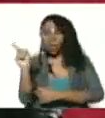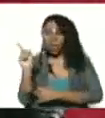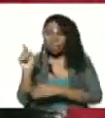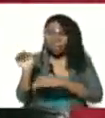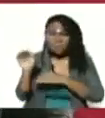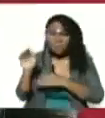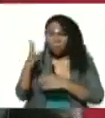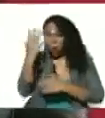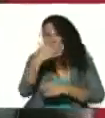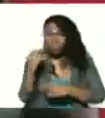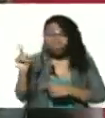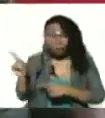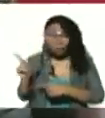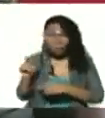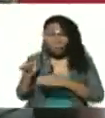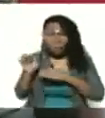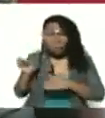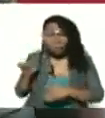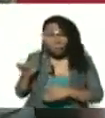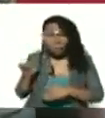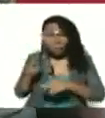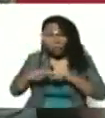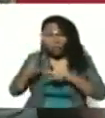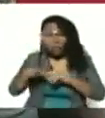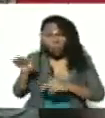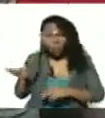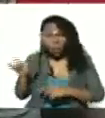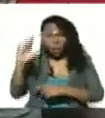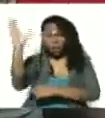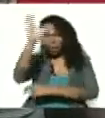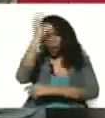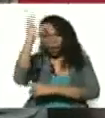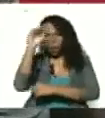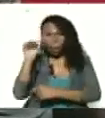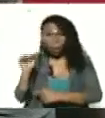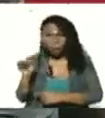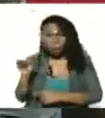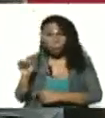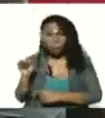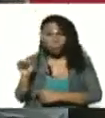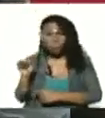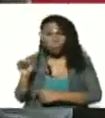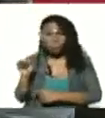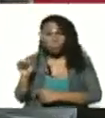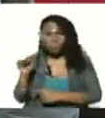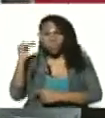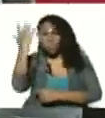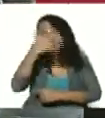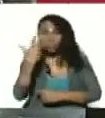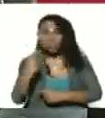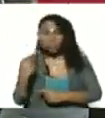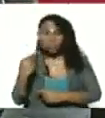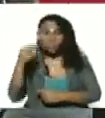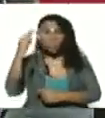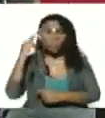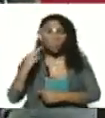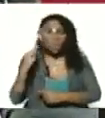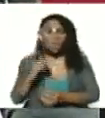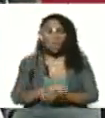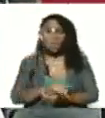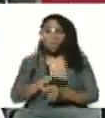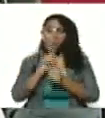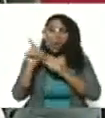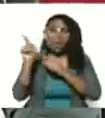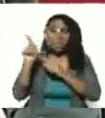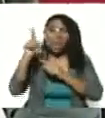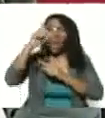nosotros lo conocemos de que era un chamito por allá por Caricuado desde las juventudes bolivarianas por allá